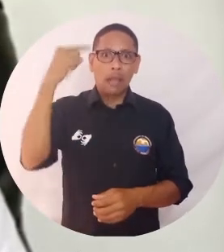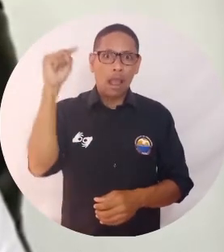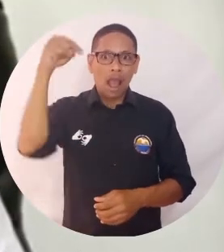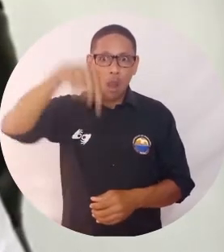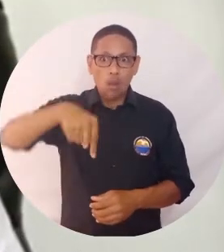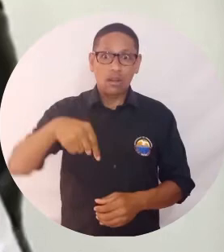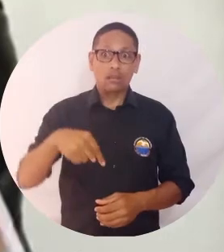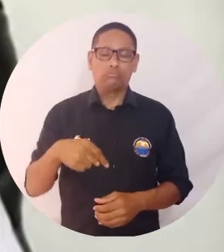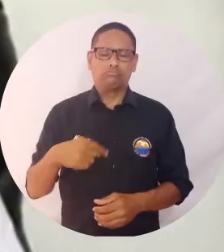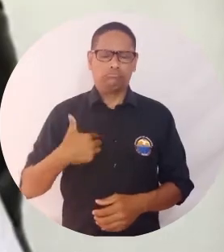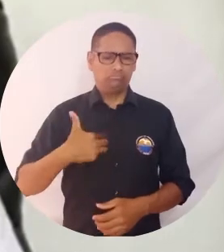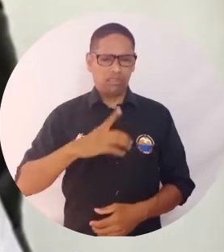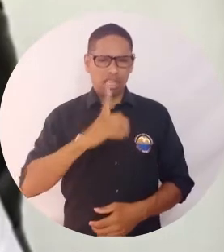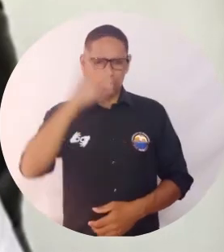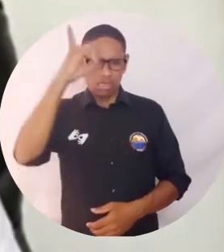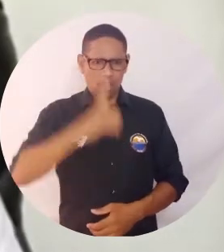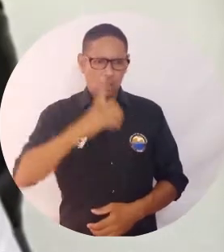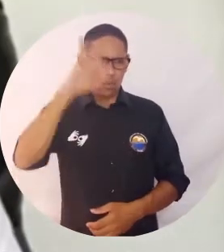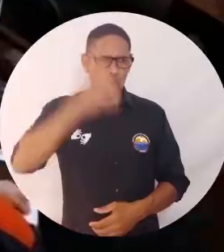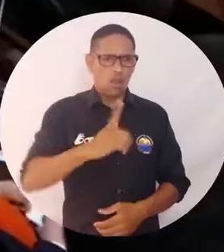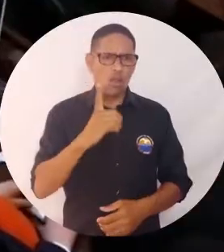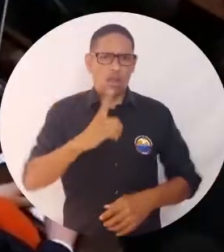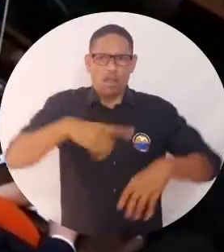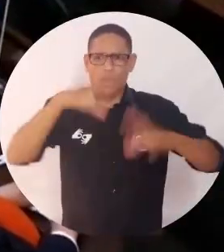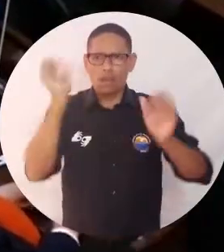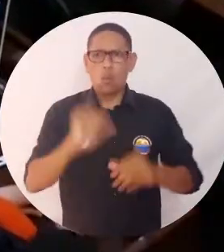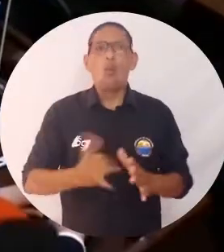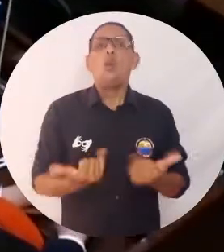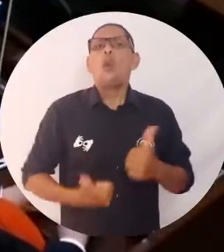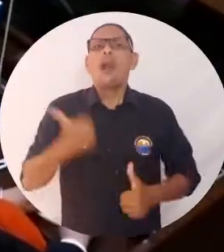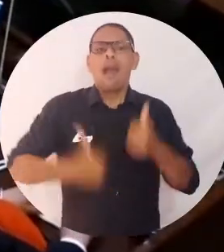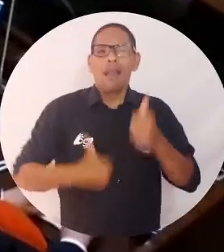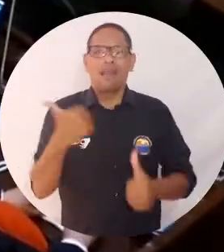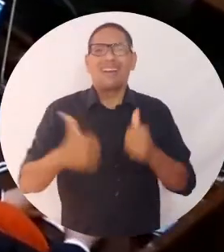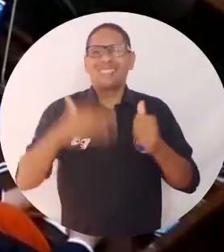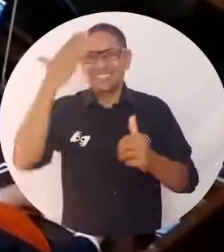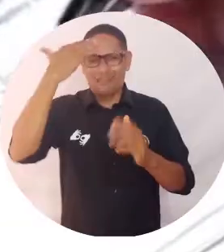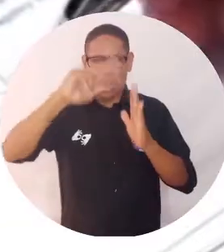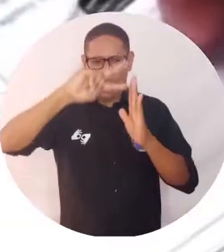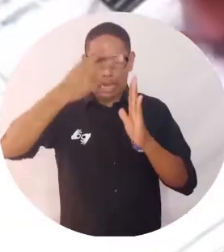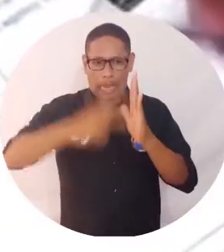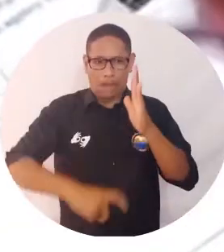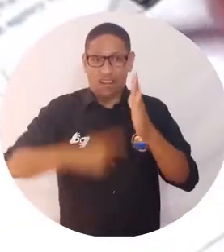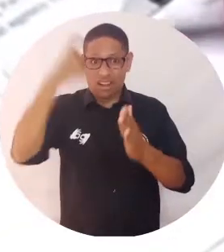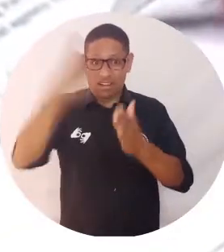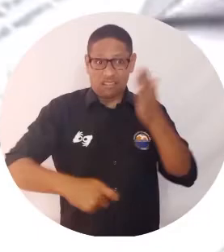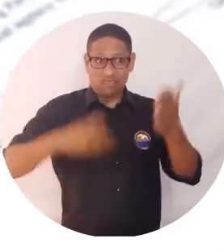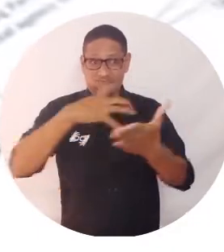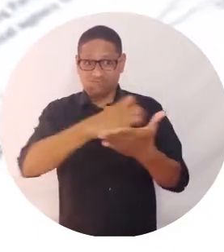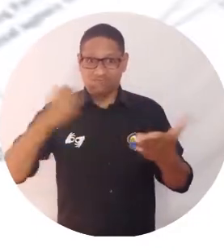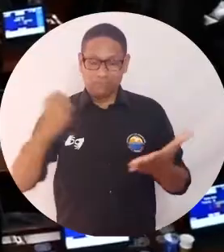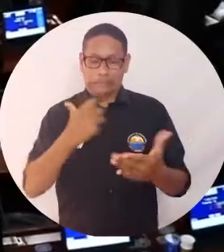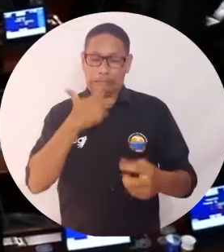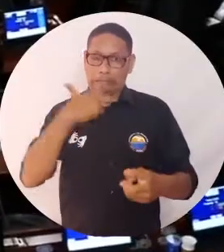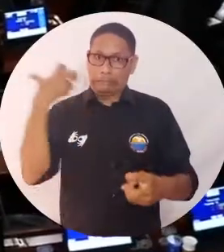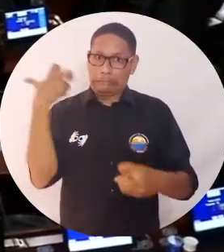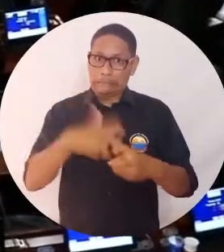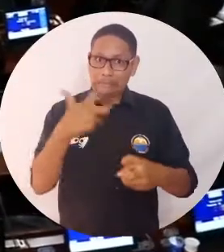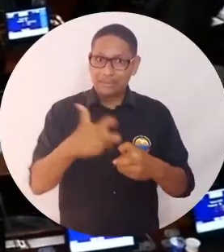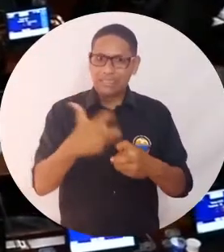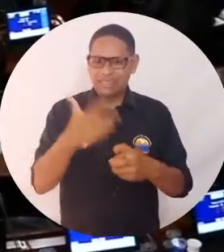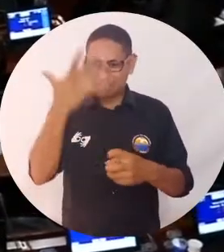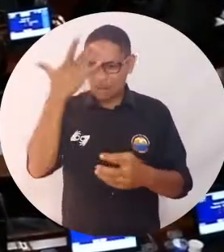son gobiernos que han tomado decisiones autoritarias, como por ejemplo presentar una reforma tributaria en una situación tan